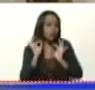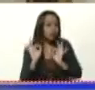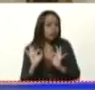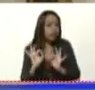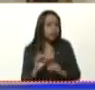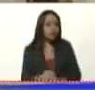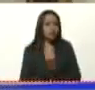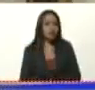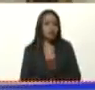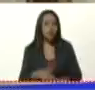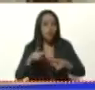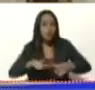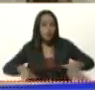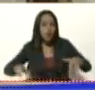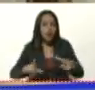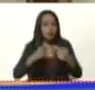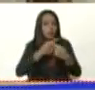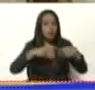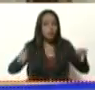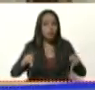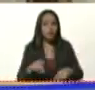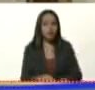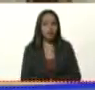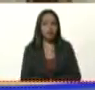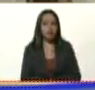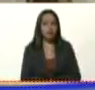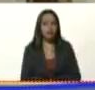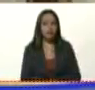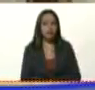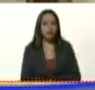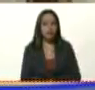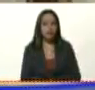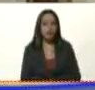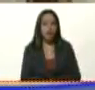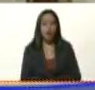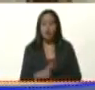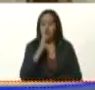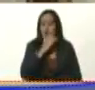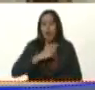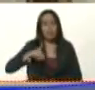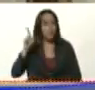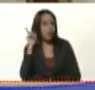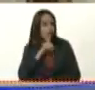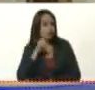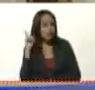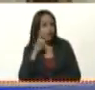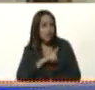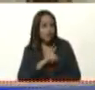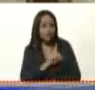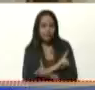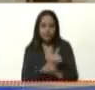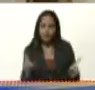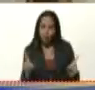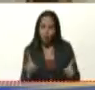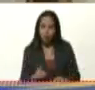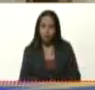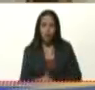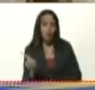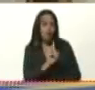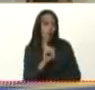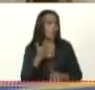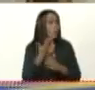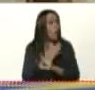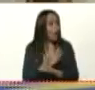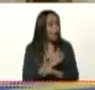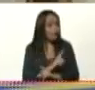los lugares públicos. No es mamadera de gallo, como se dice. No es un juego.